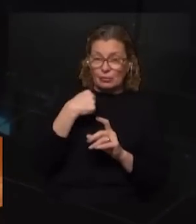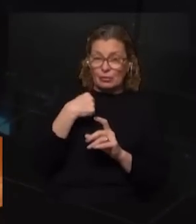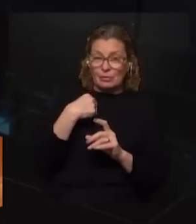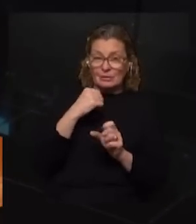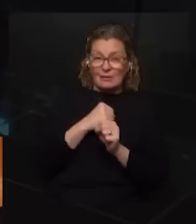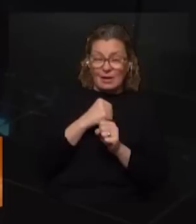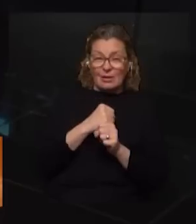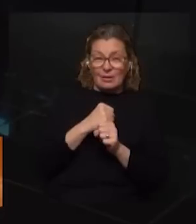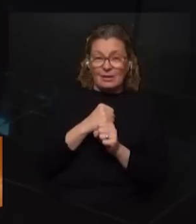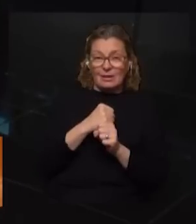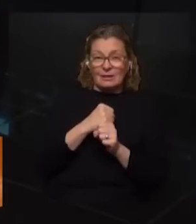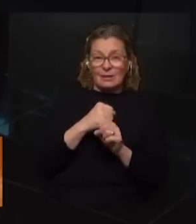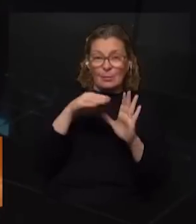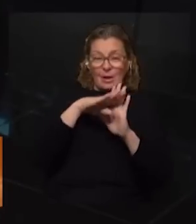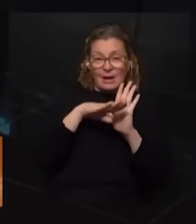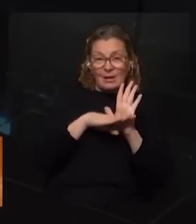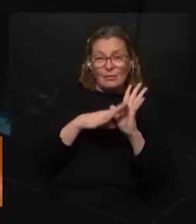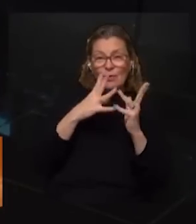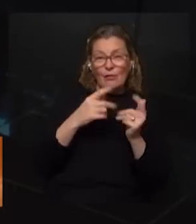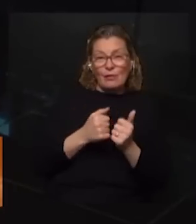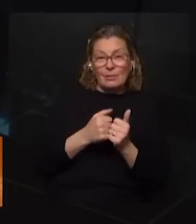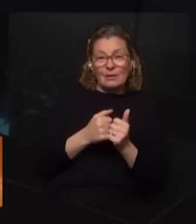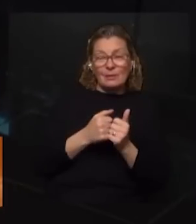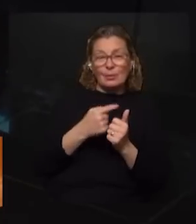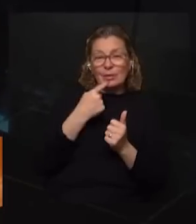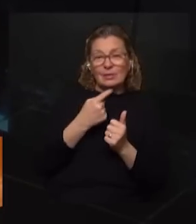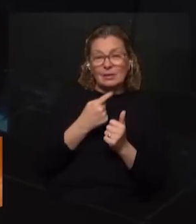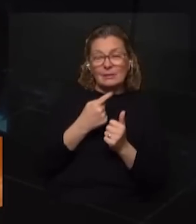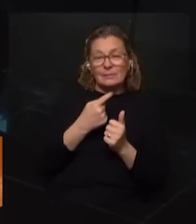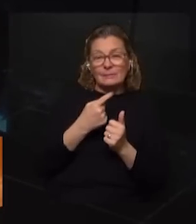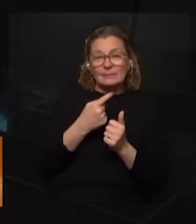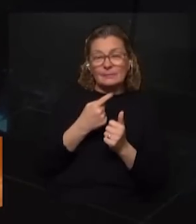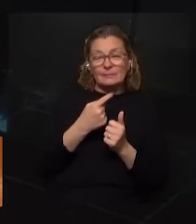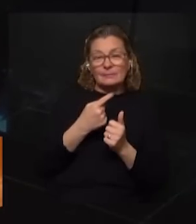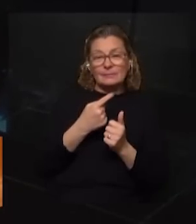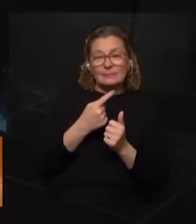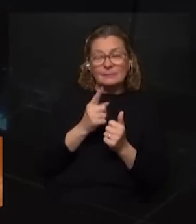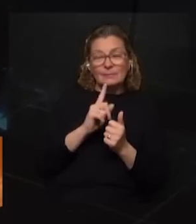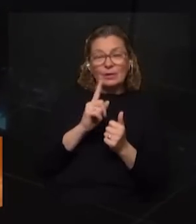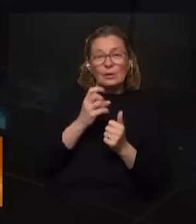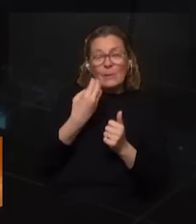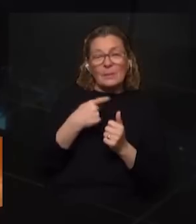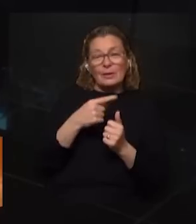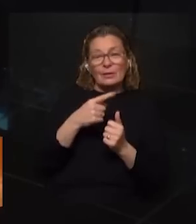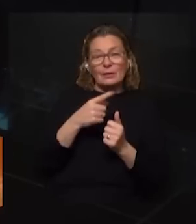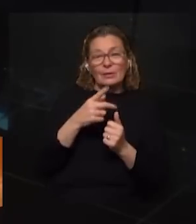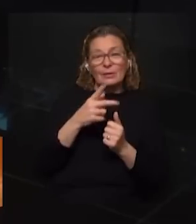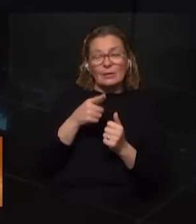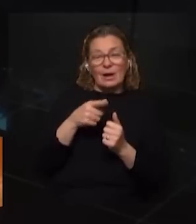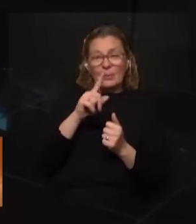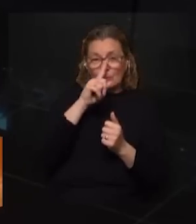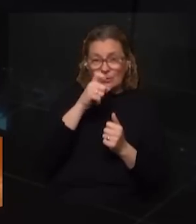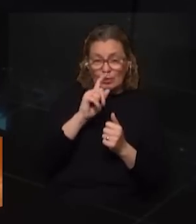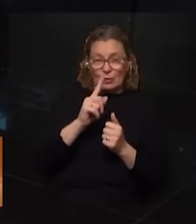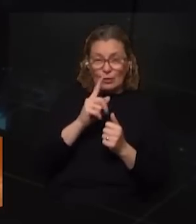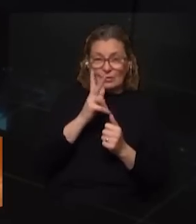interior que manejamos las agendas de forma por decir humana no pero no se trata de que acá en Montevideo